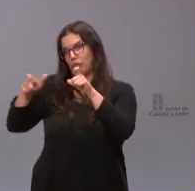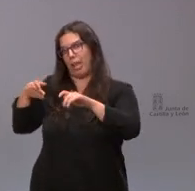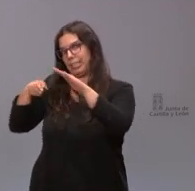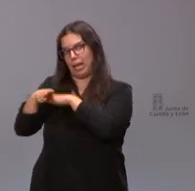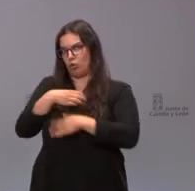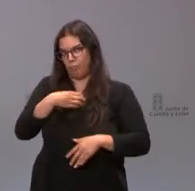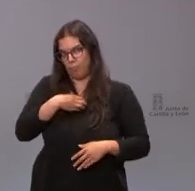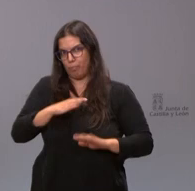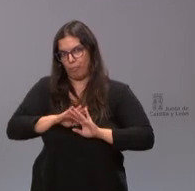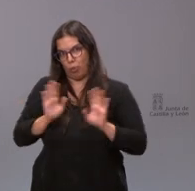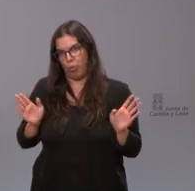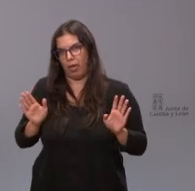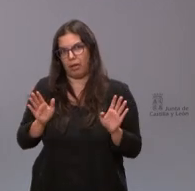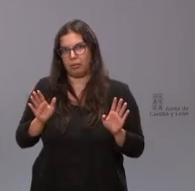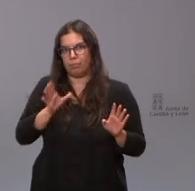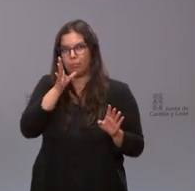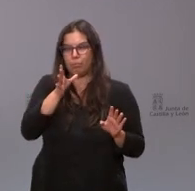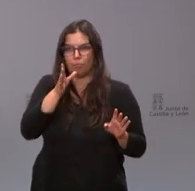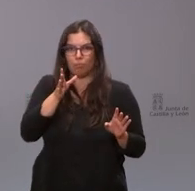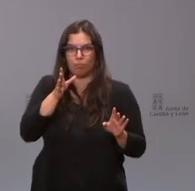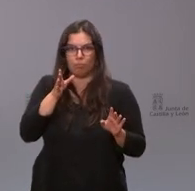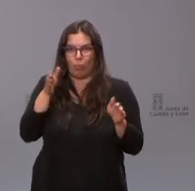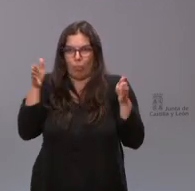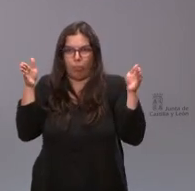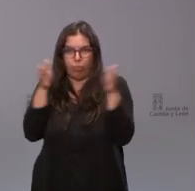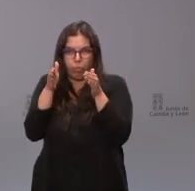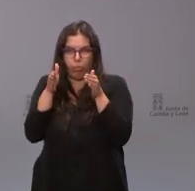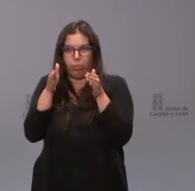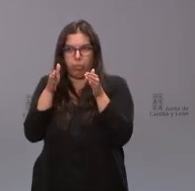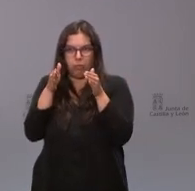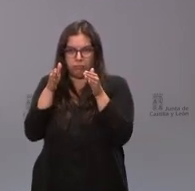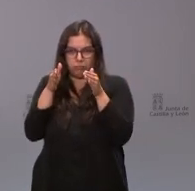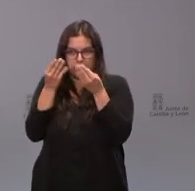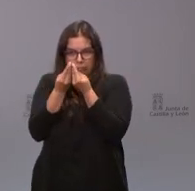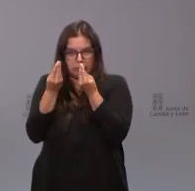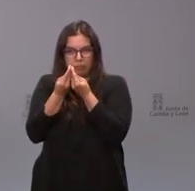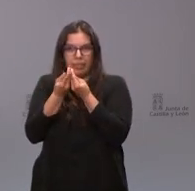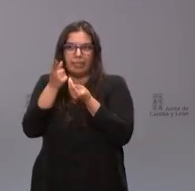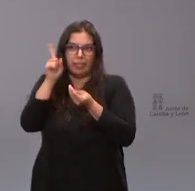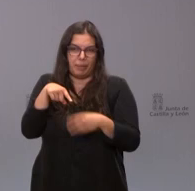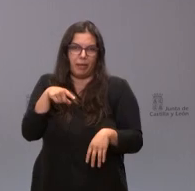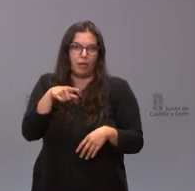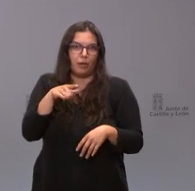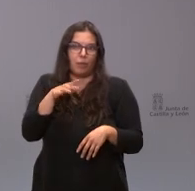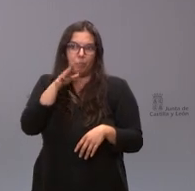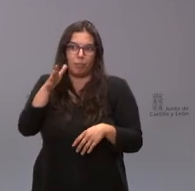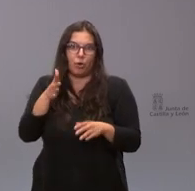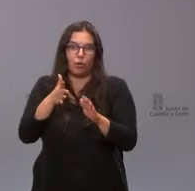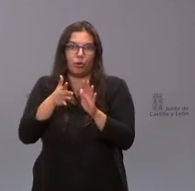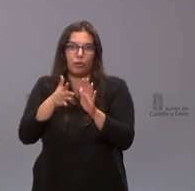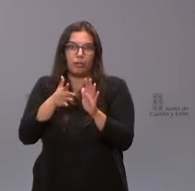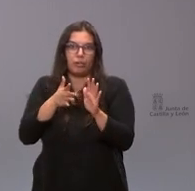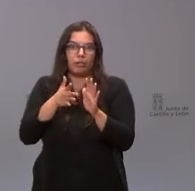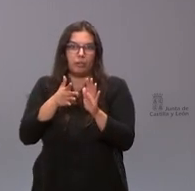por la dificultad y estrechez del propio acceso y también por las dificultades de que estamos hablando de muy